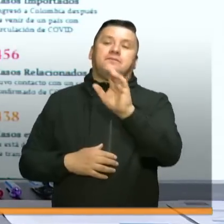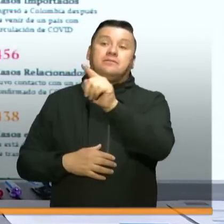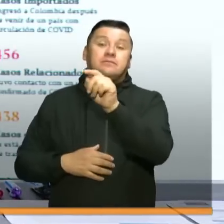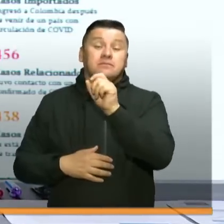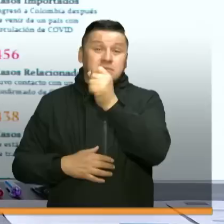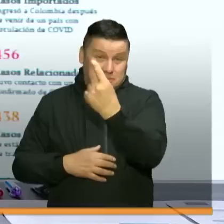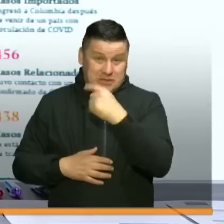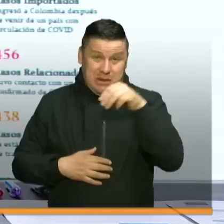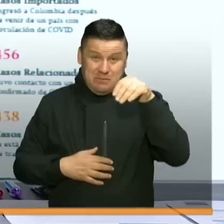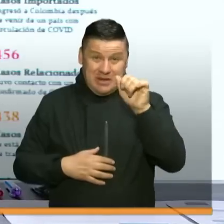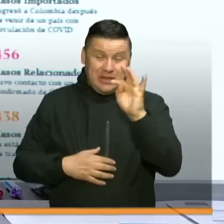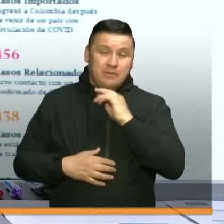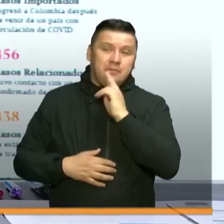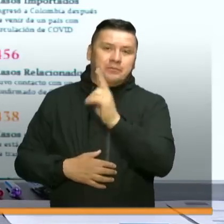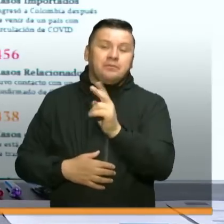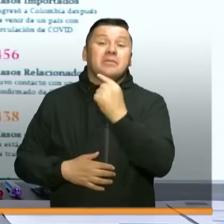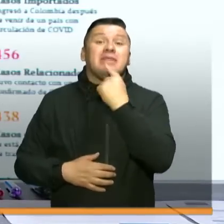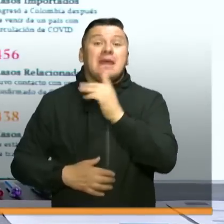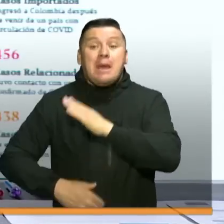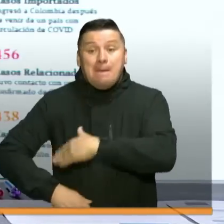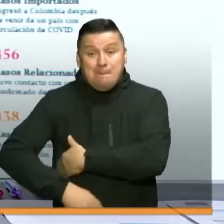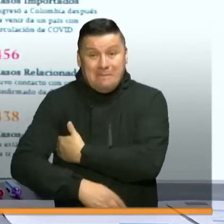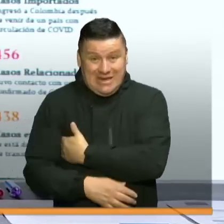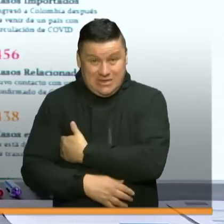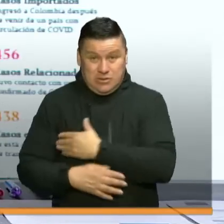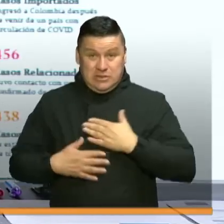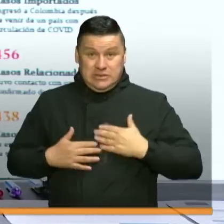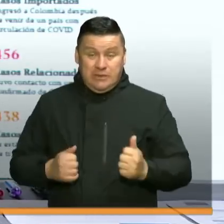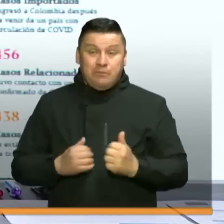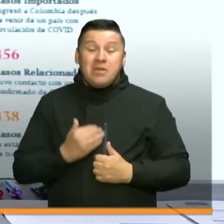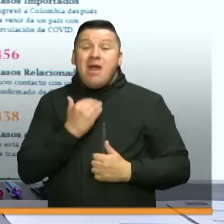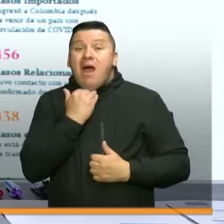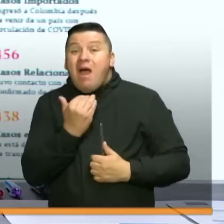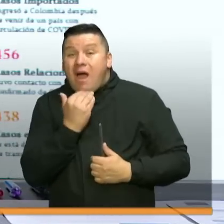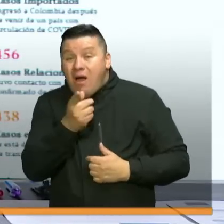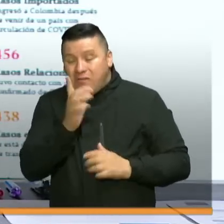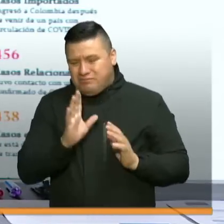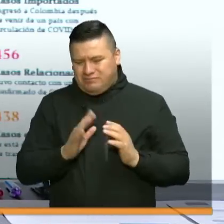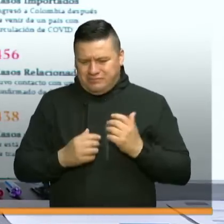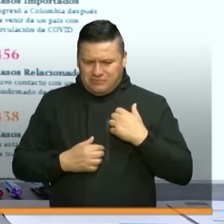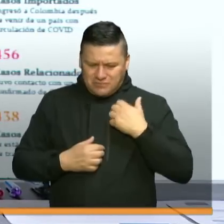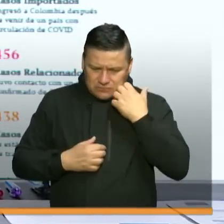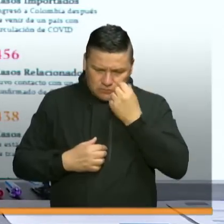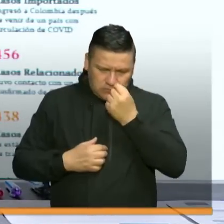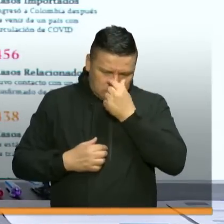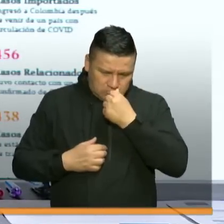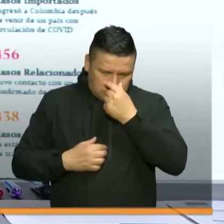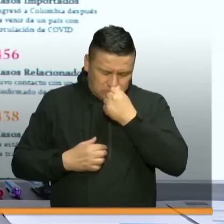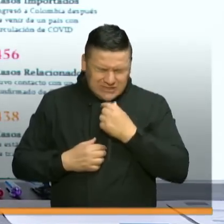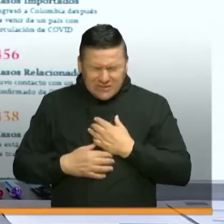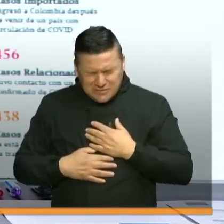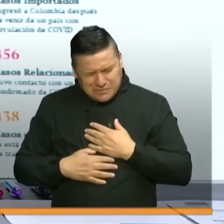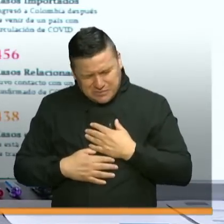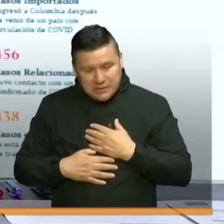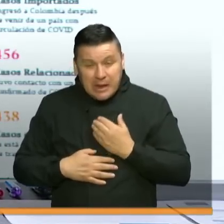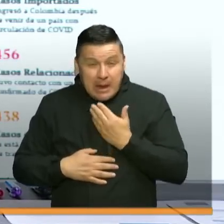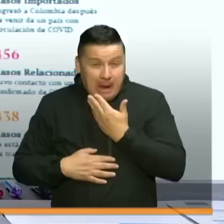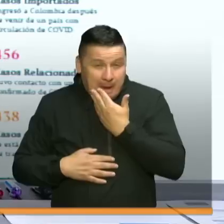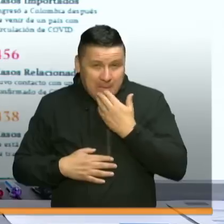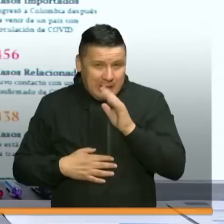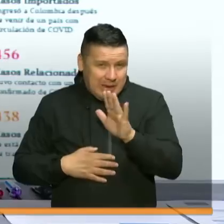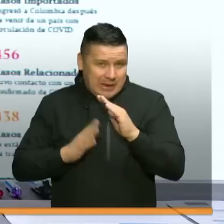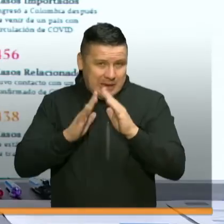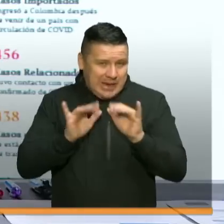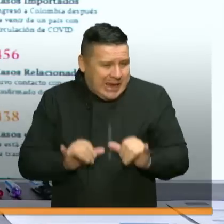Lo que ha venido diciendo el ministerio es lo siguiente. Si hay alguna persona que tenga síntomas gripales, lo conveniente es